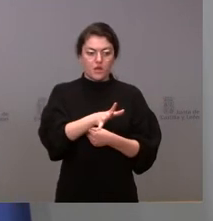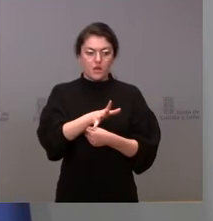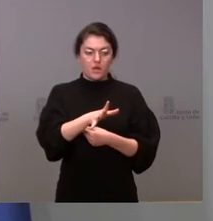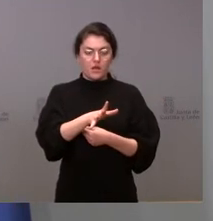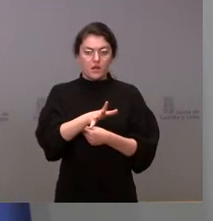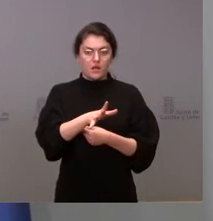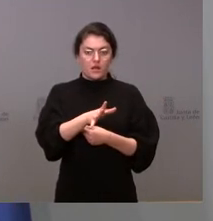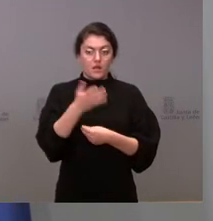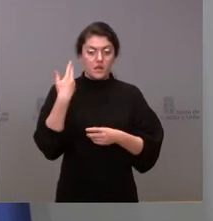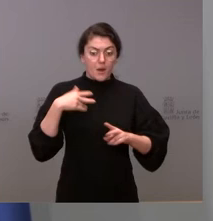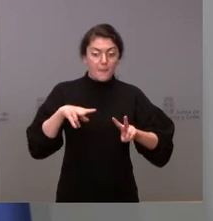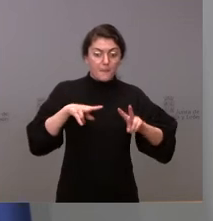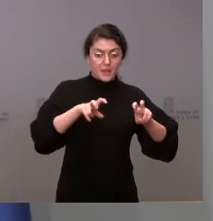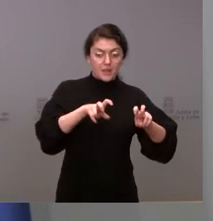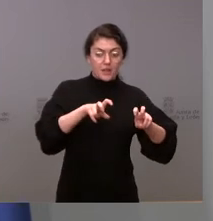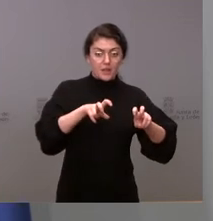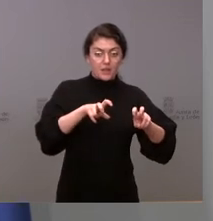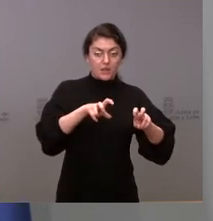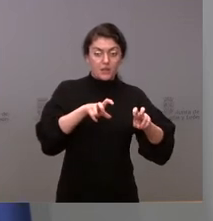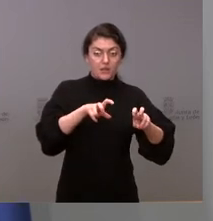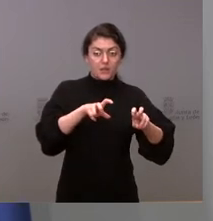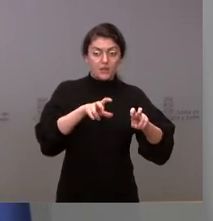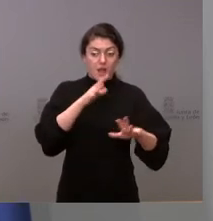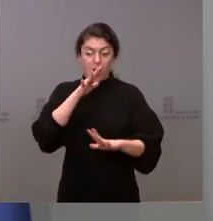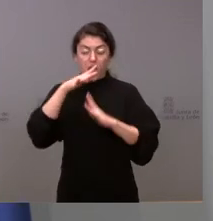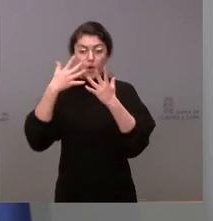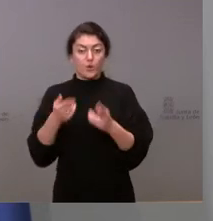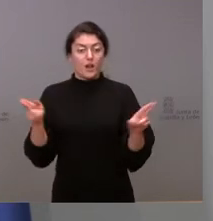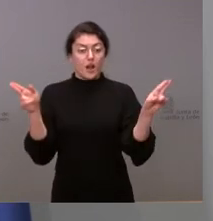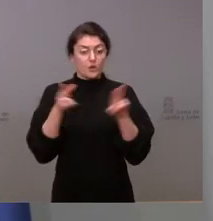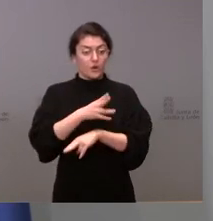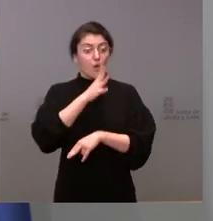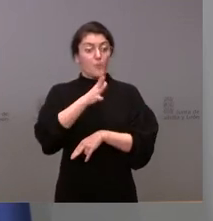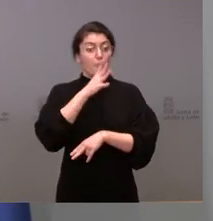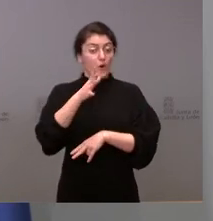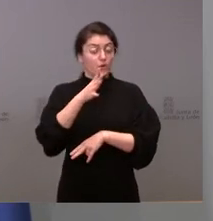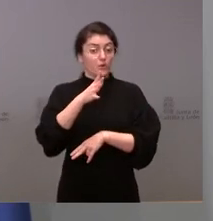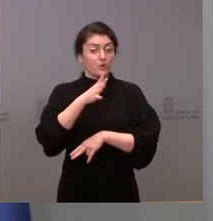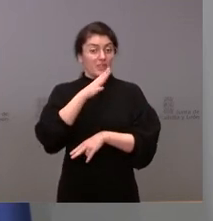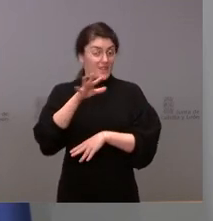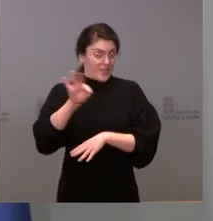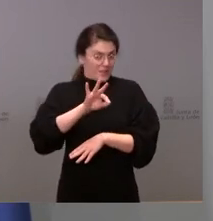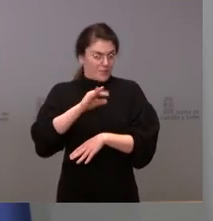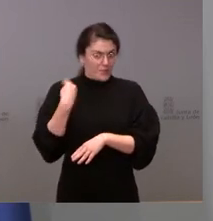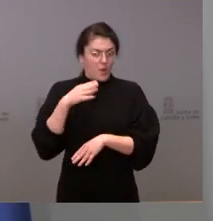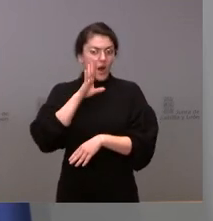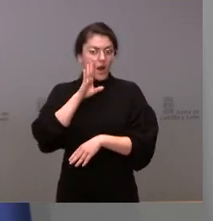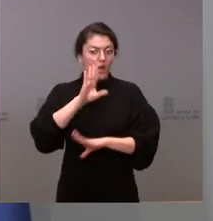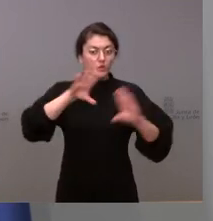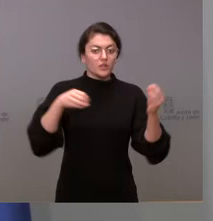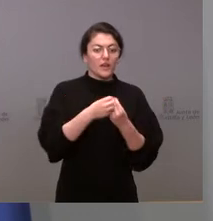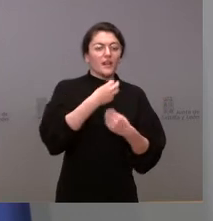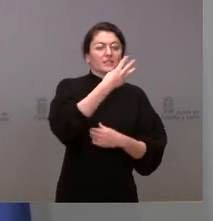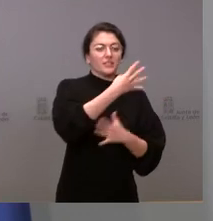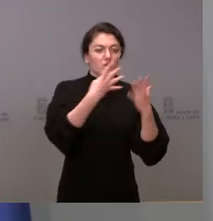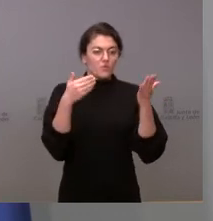quedan sin efecto como consecuencia de esta decisión que les he señalado asciende a 39.600